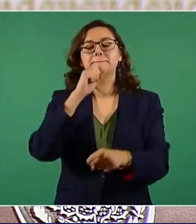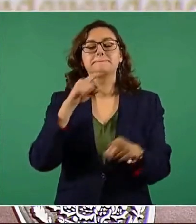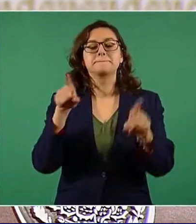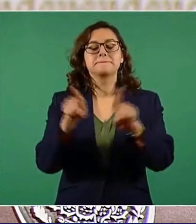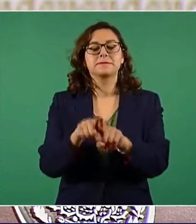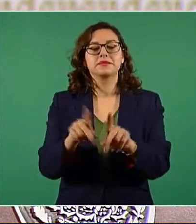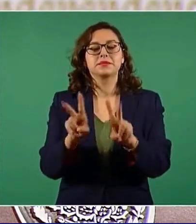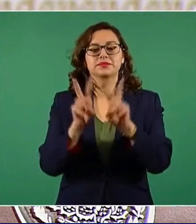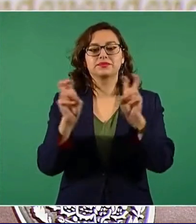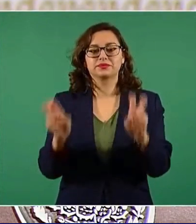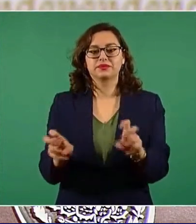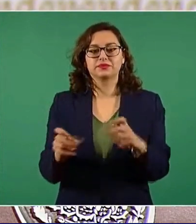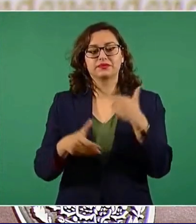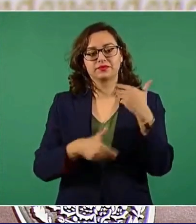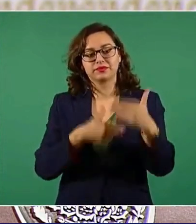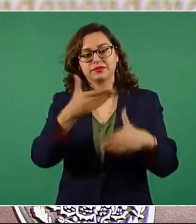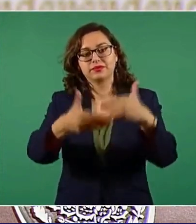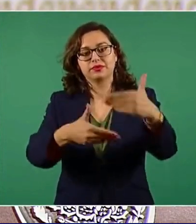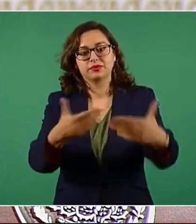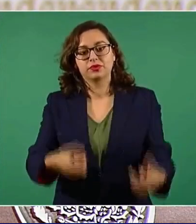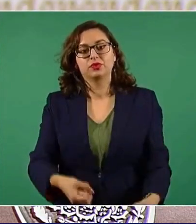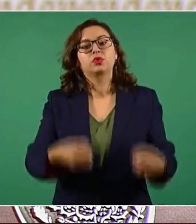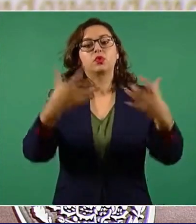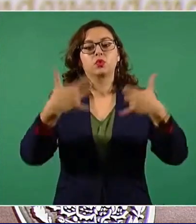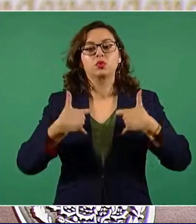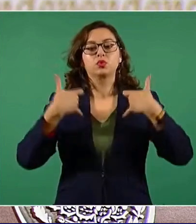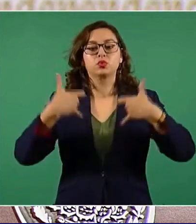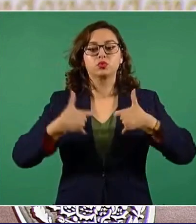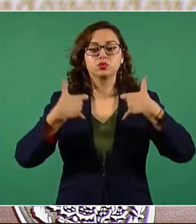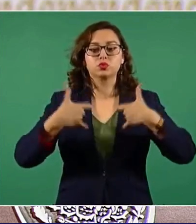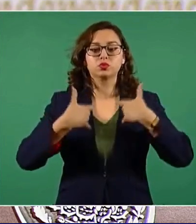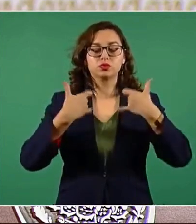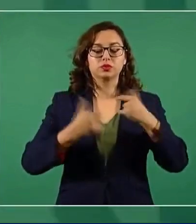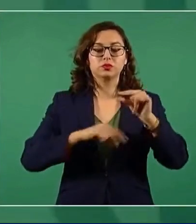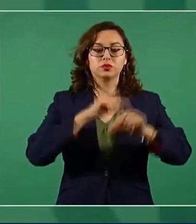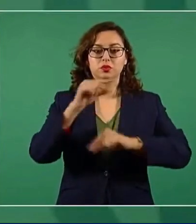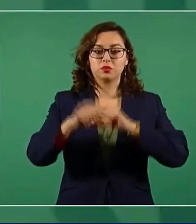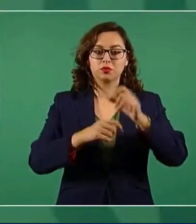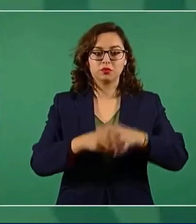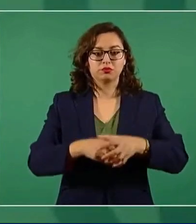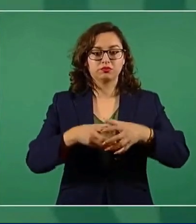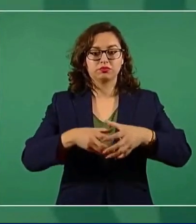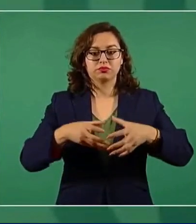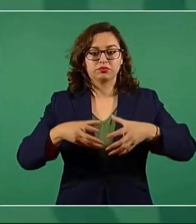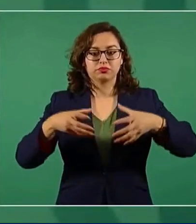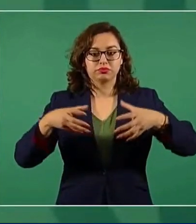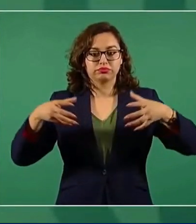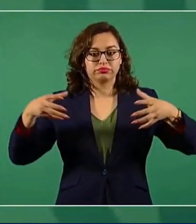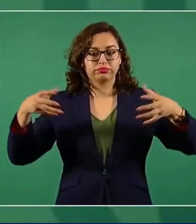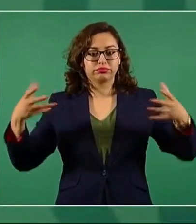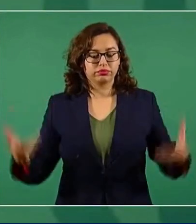intelectualidad. Van a ver cuántos jóvenes van a ir surgiendo. Para